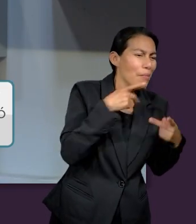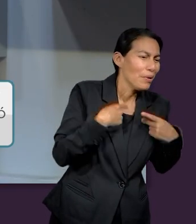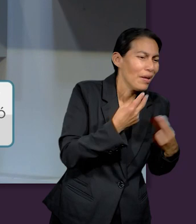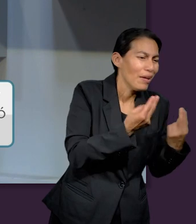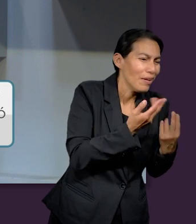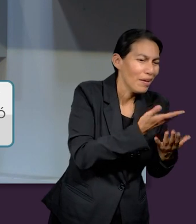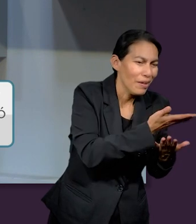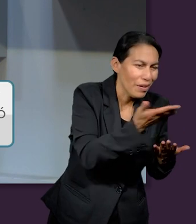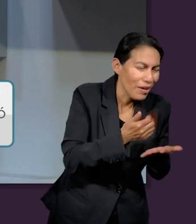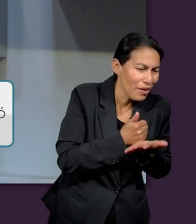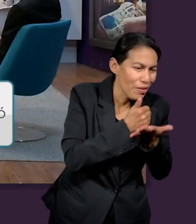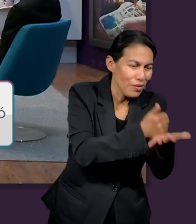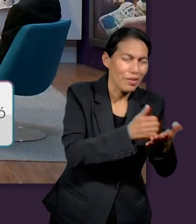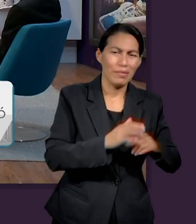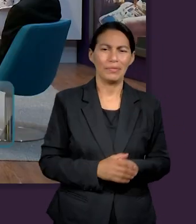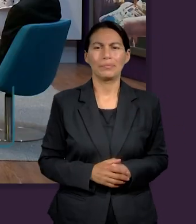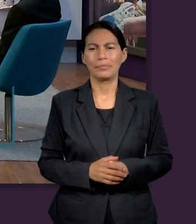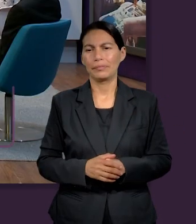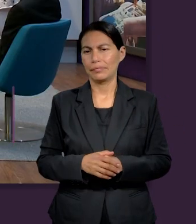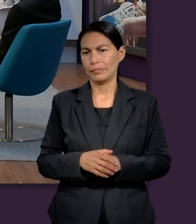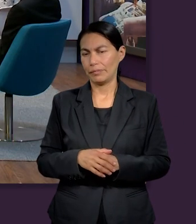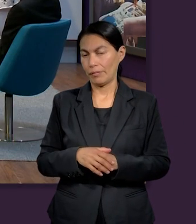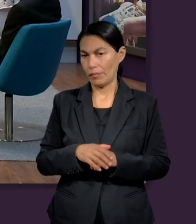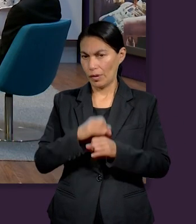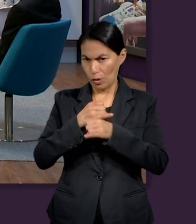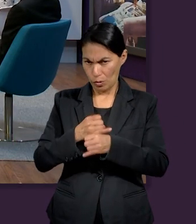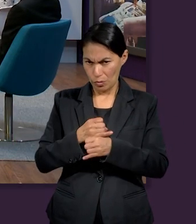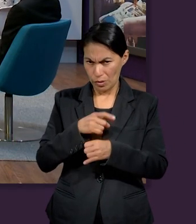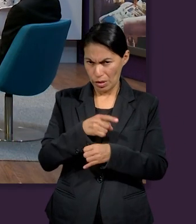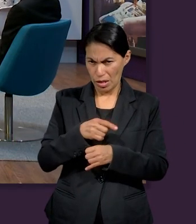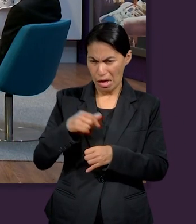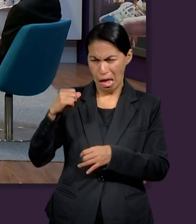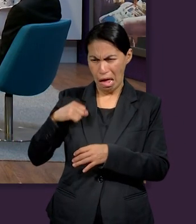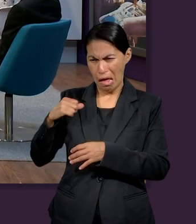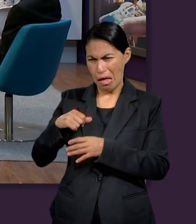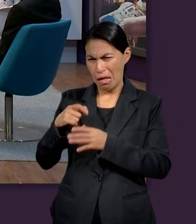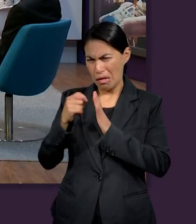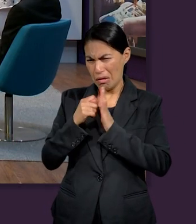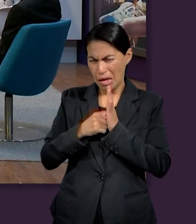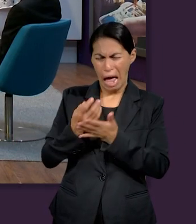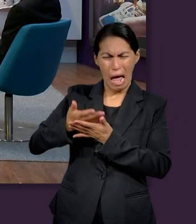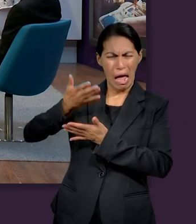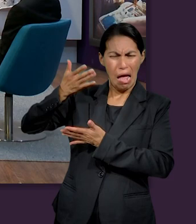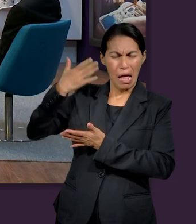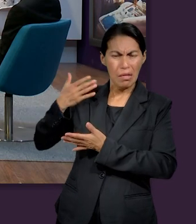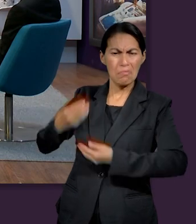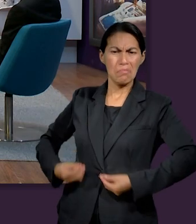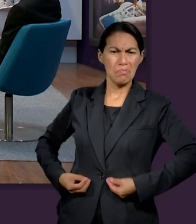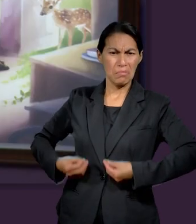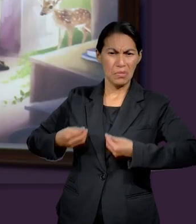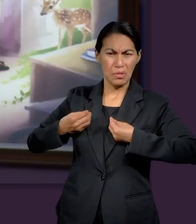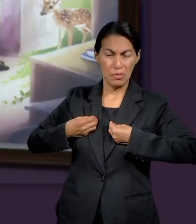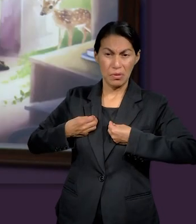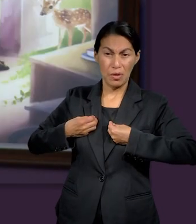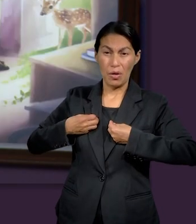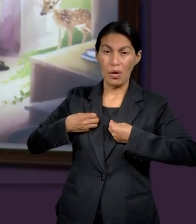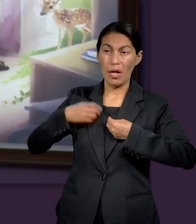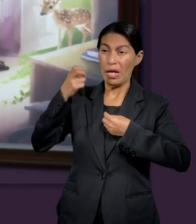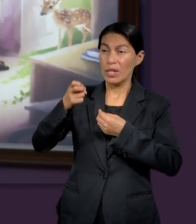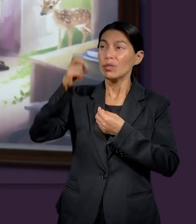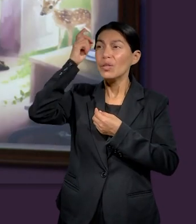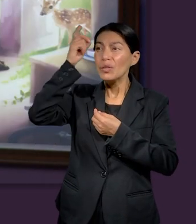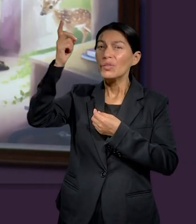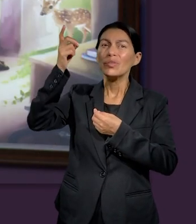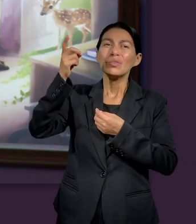necesitados entonces Job en el Antiguo Testamento vivió el Evangelio que